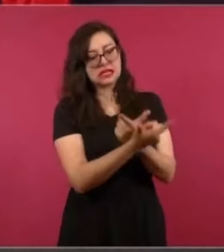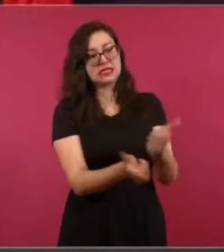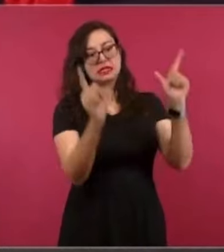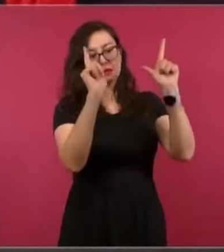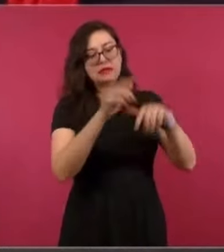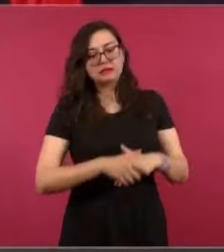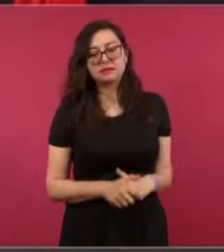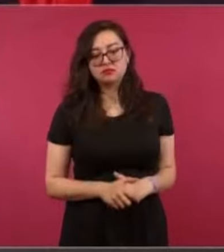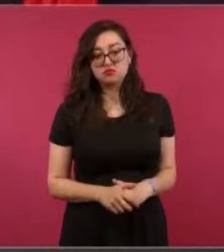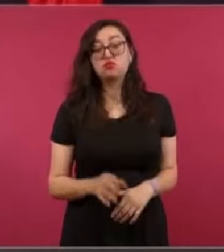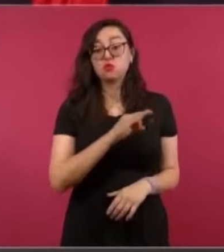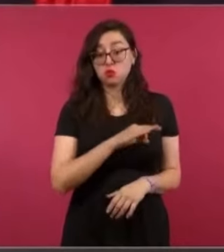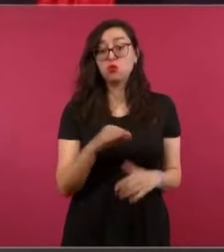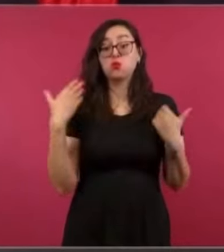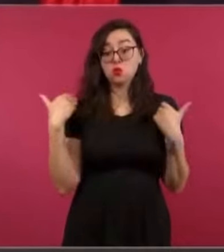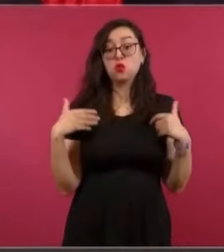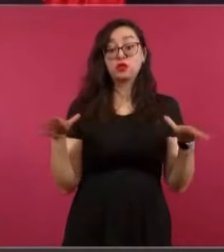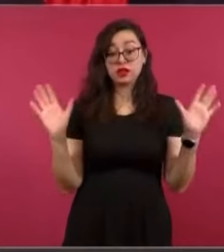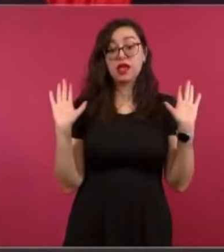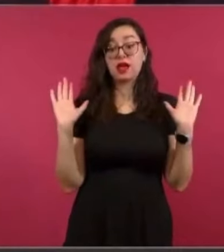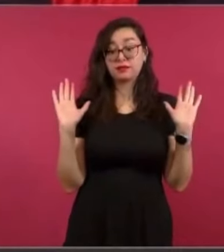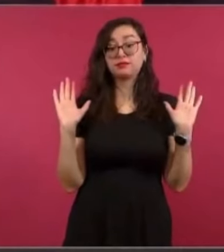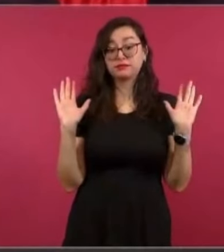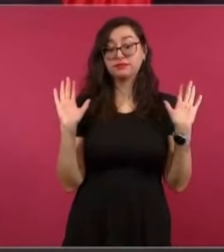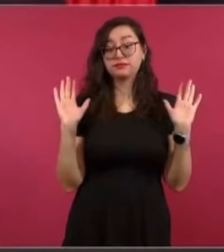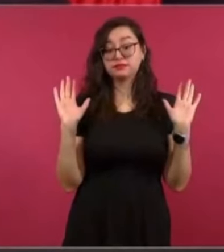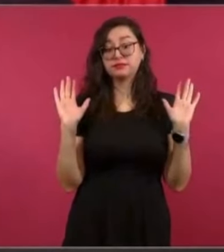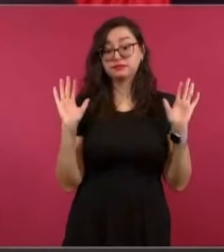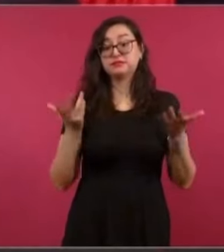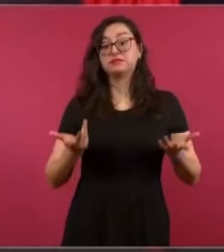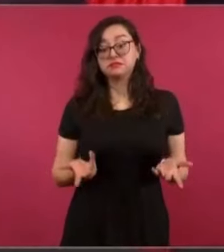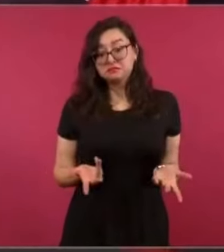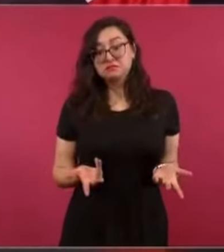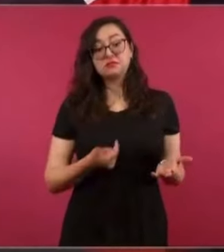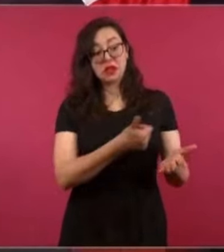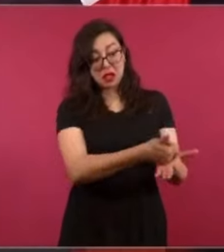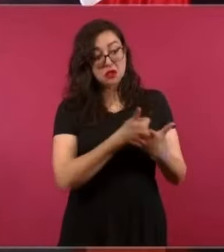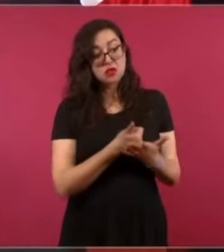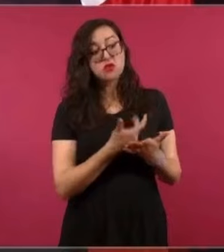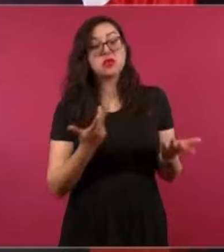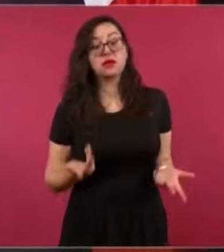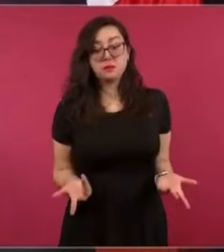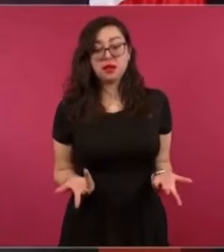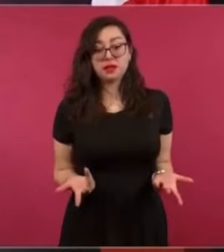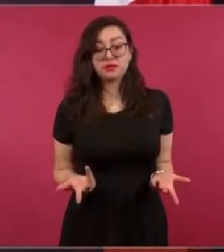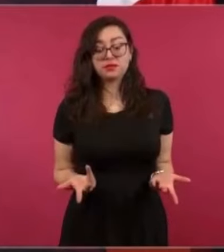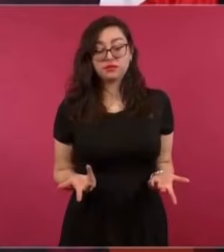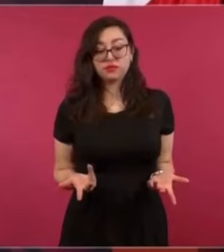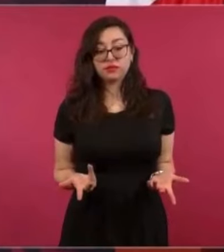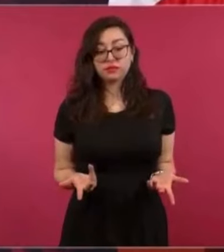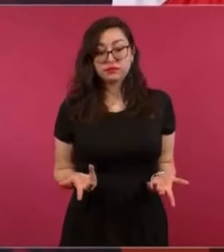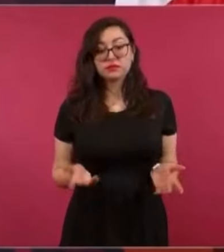a los jóvenes de Ayotzinapa mediante una amnistía en el caso